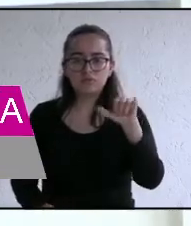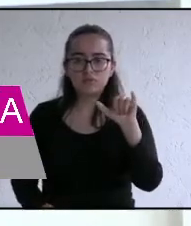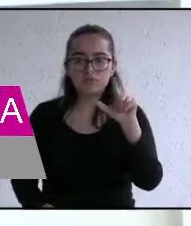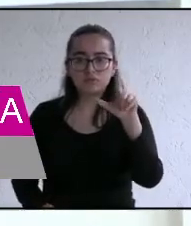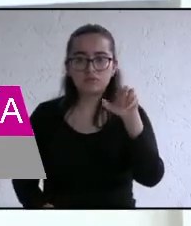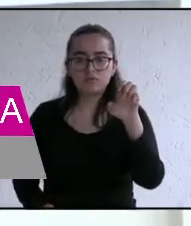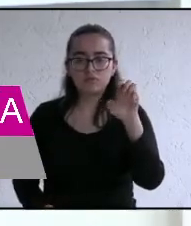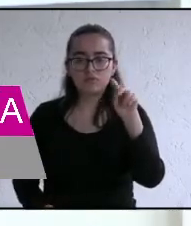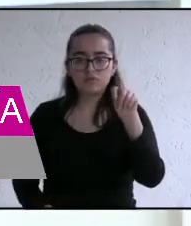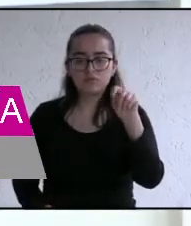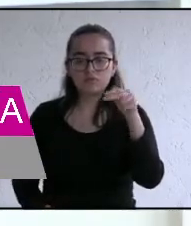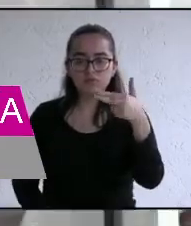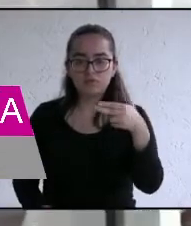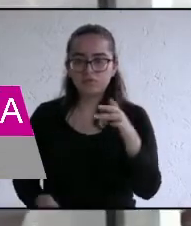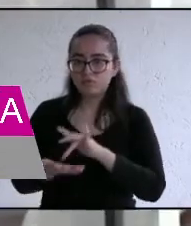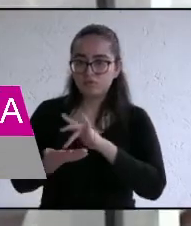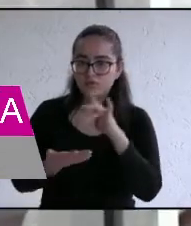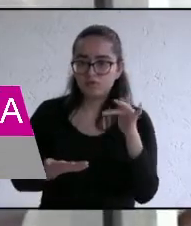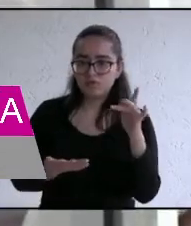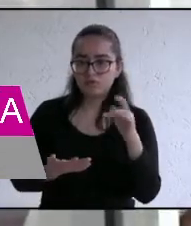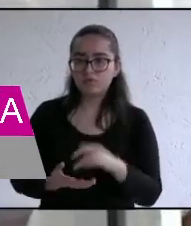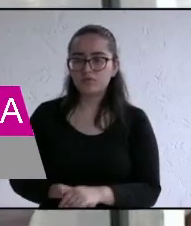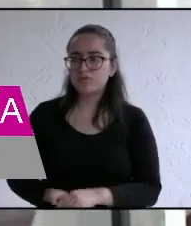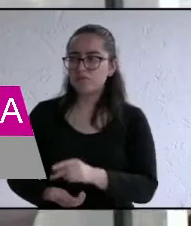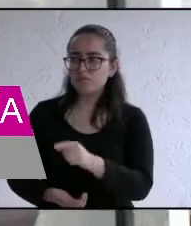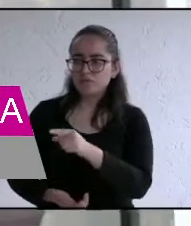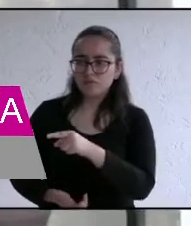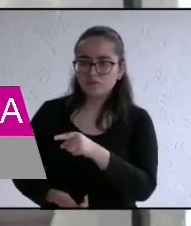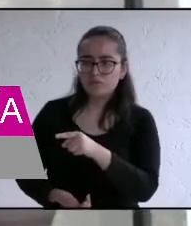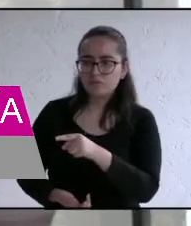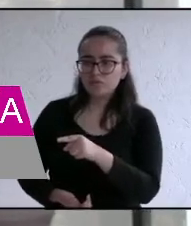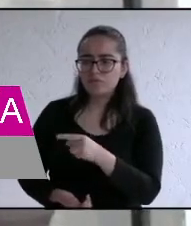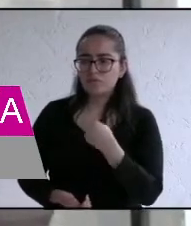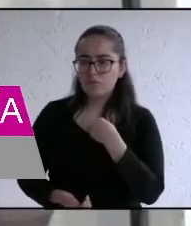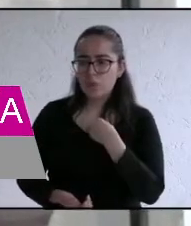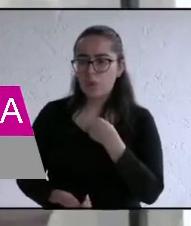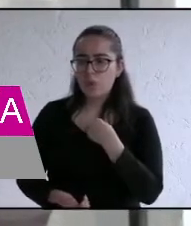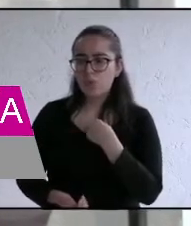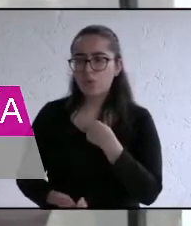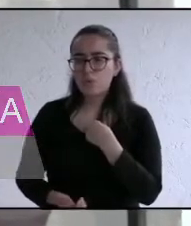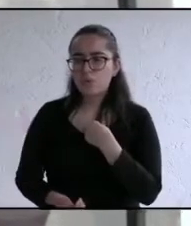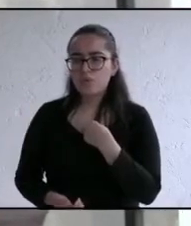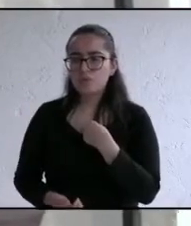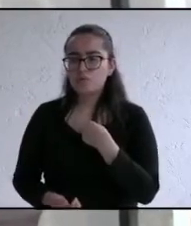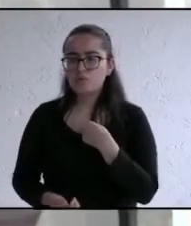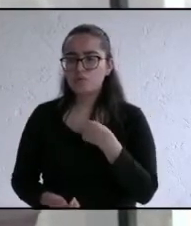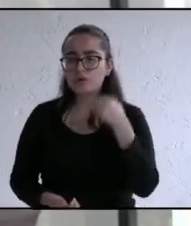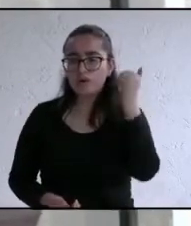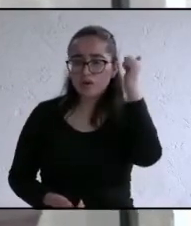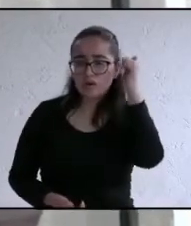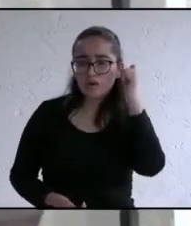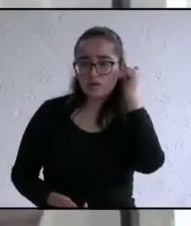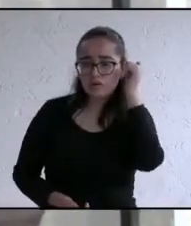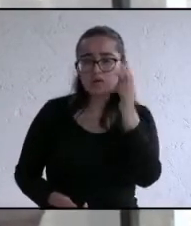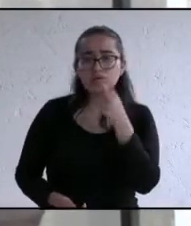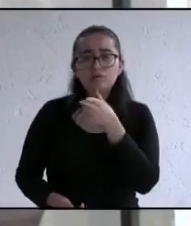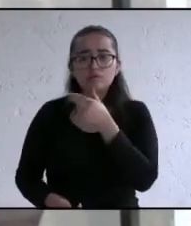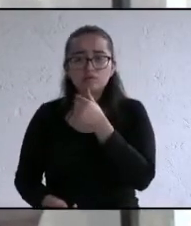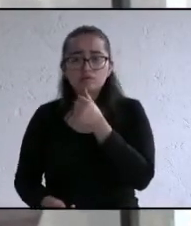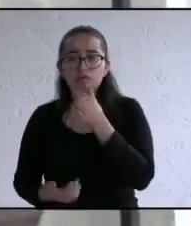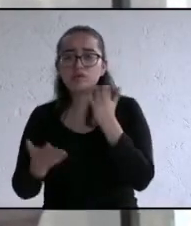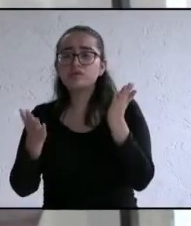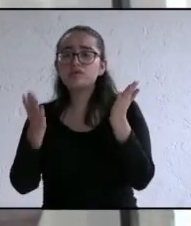candidata y gracias como bien lo mencionaban anteriormente en Actopan tenemos un déficit de personal de policías